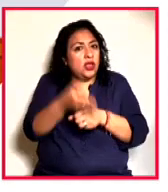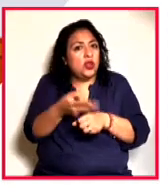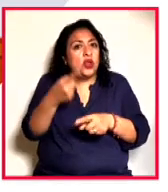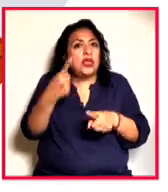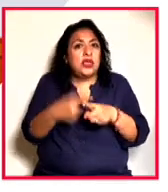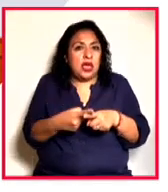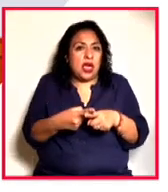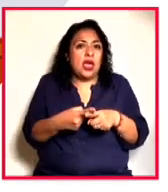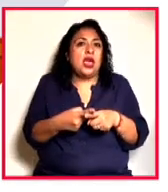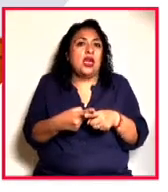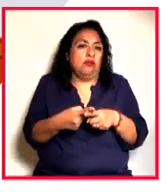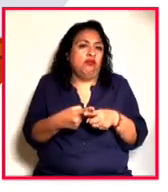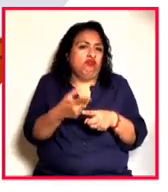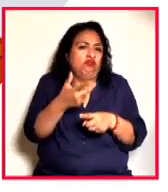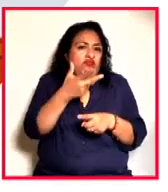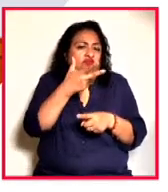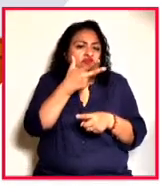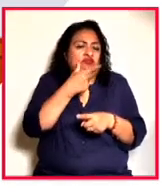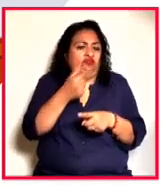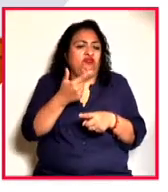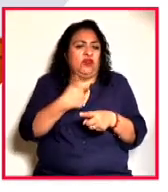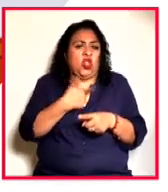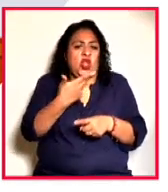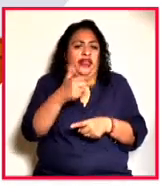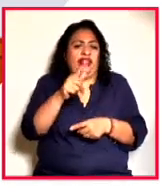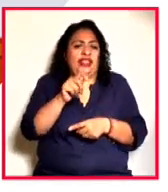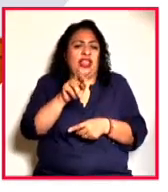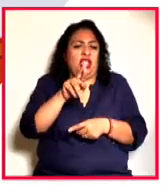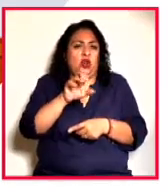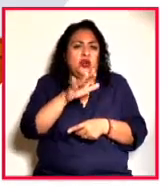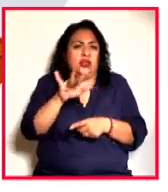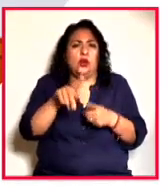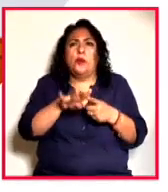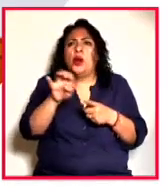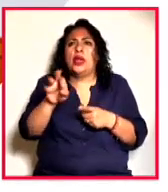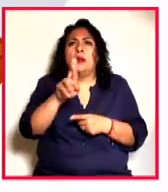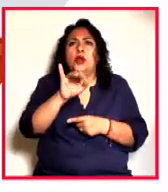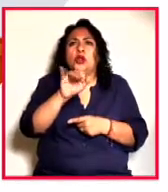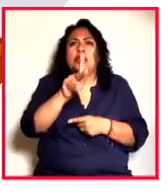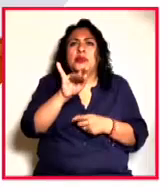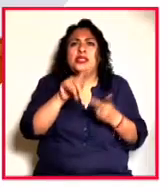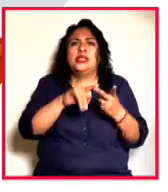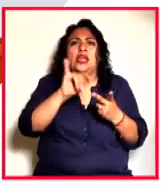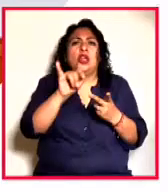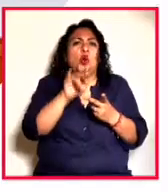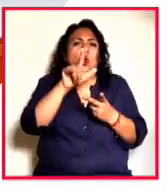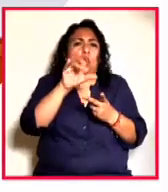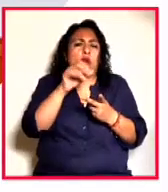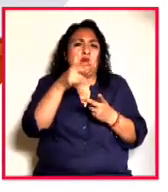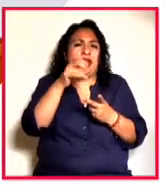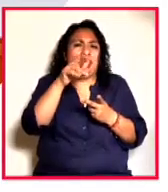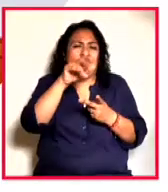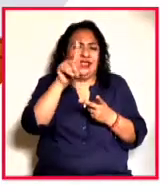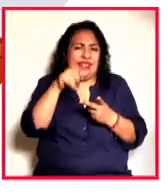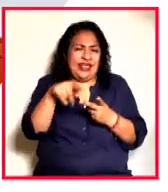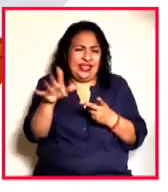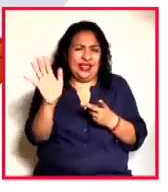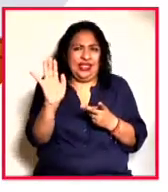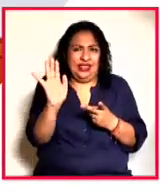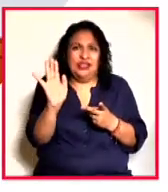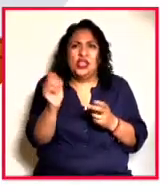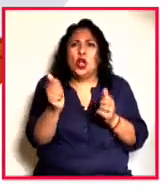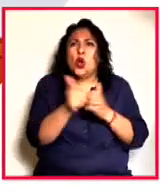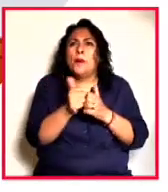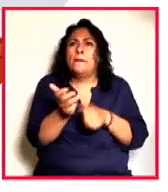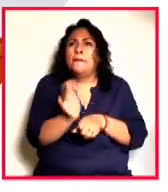abiertamente heterosexual, ¿no? Como Arturo Ripson, por ejemplo, o como Julio Hernández Córdo, con la